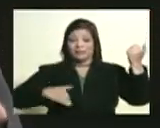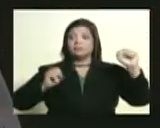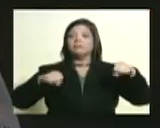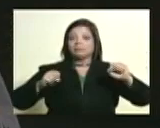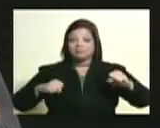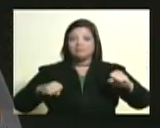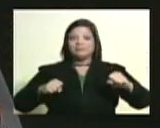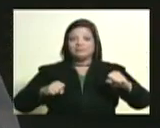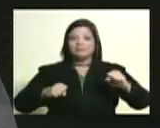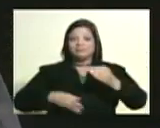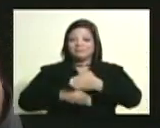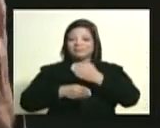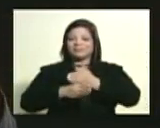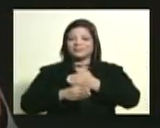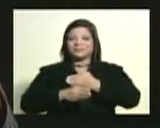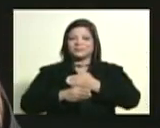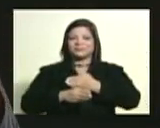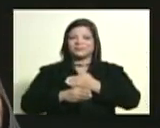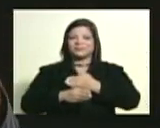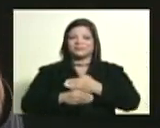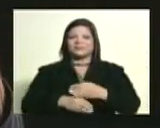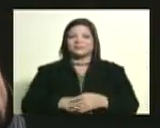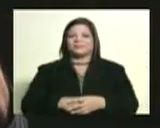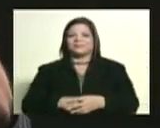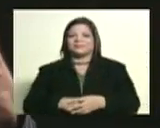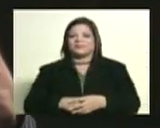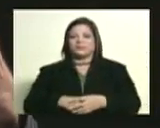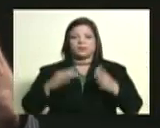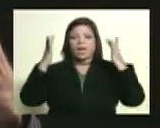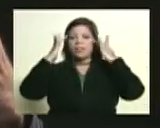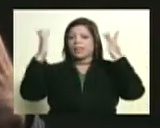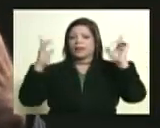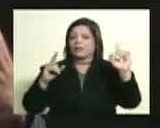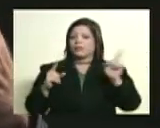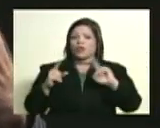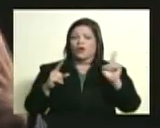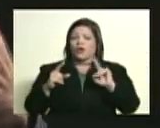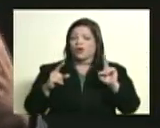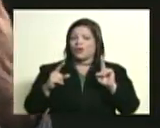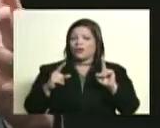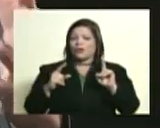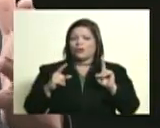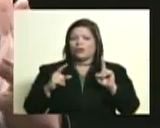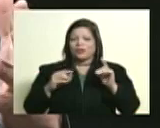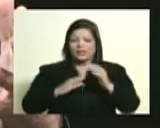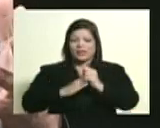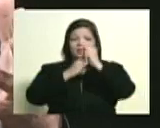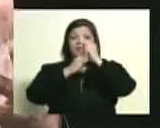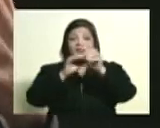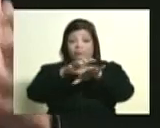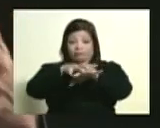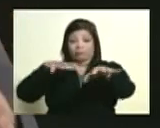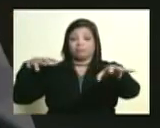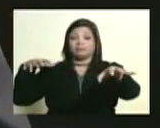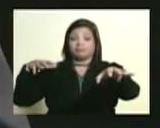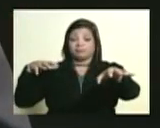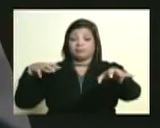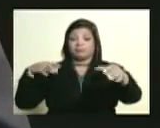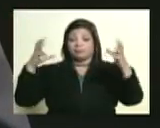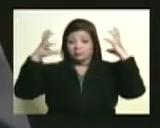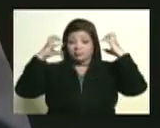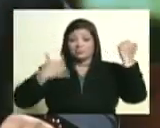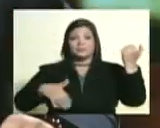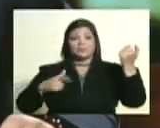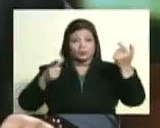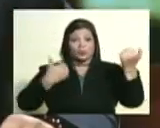como no solo no como intelectual solamente sino como líder de masa que fue Alí Primera ¿tú